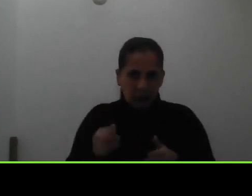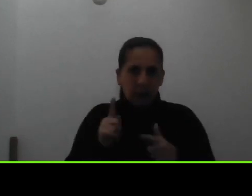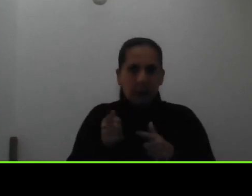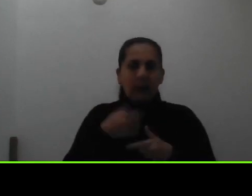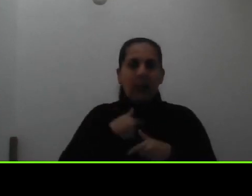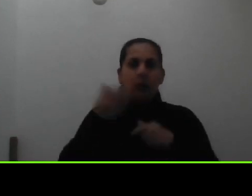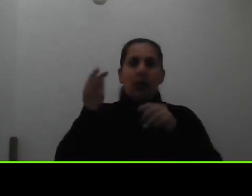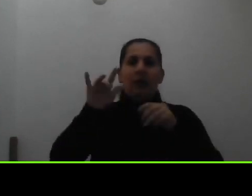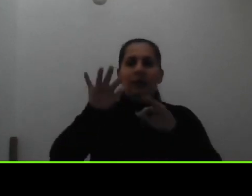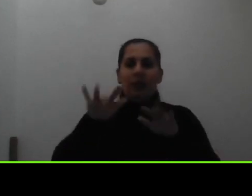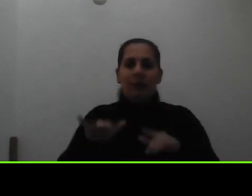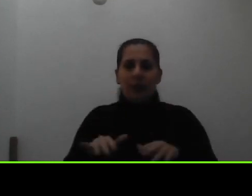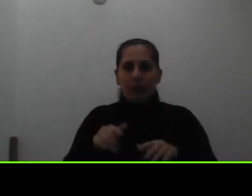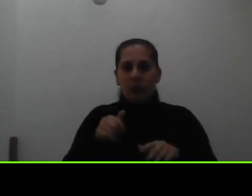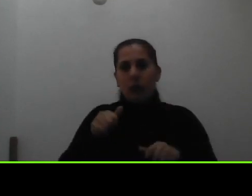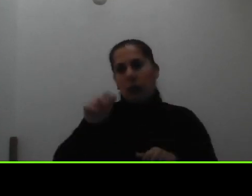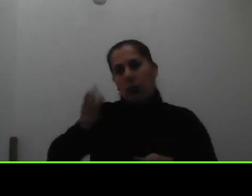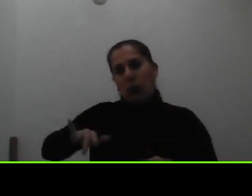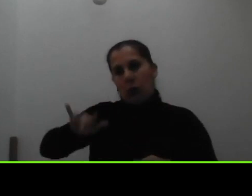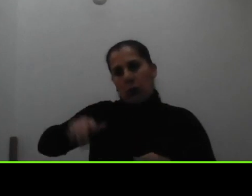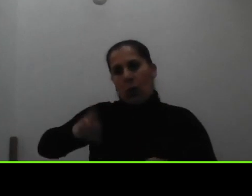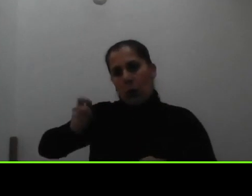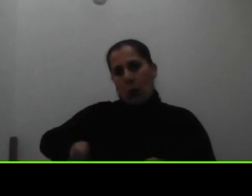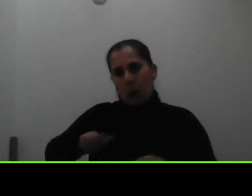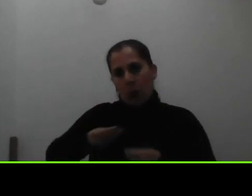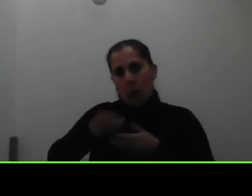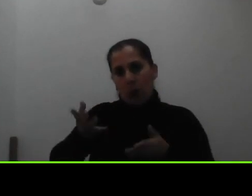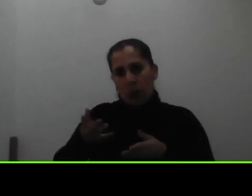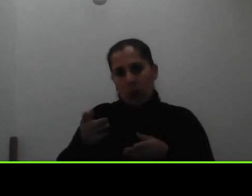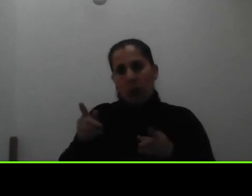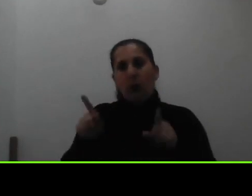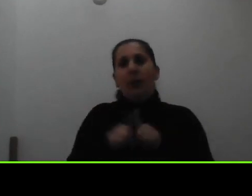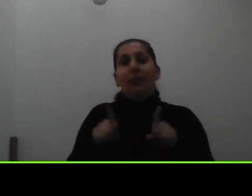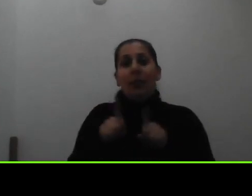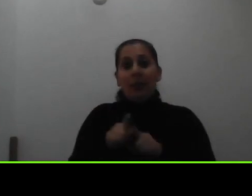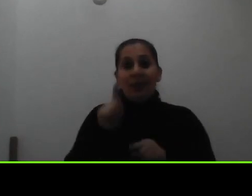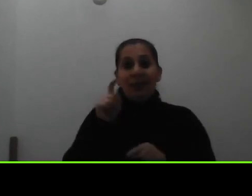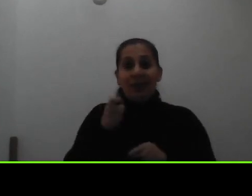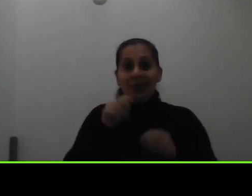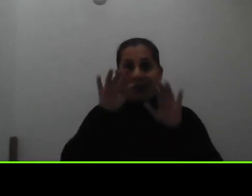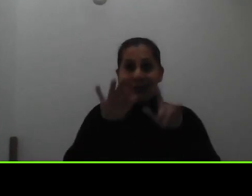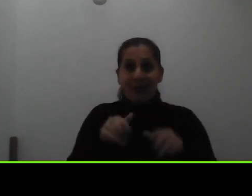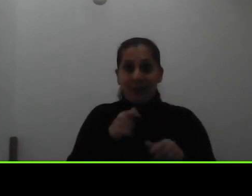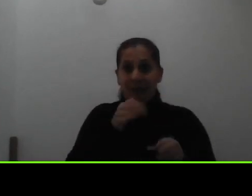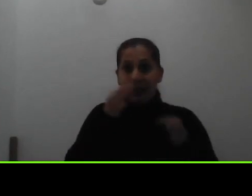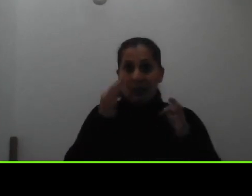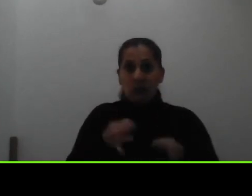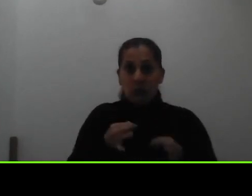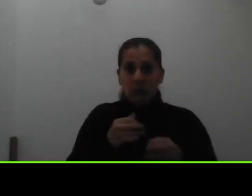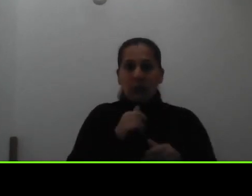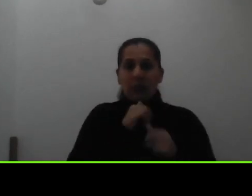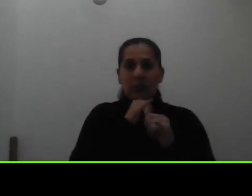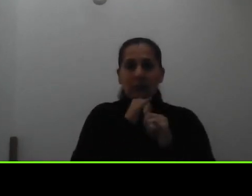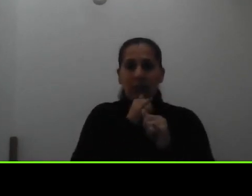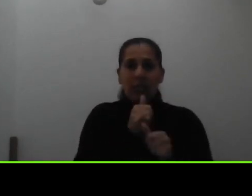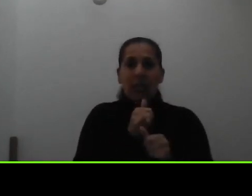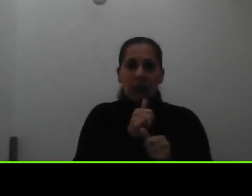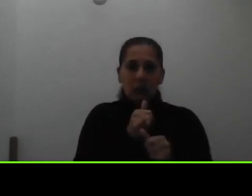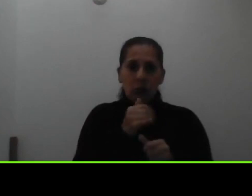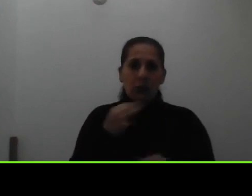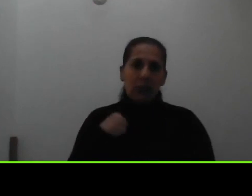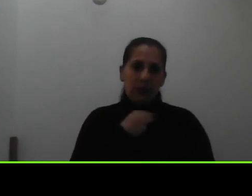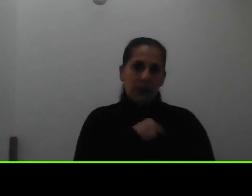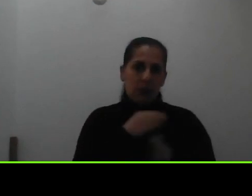certificación del contador público pero además necesitamos las certificaciones de las declaraciones ante el